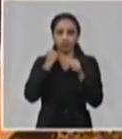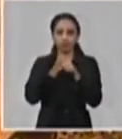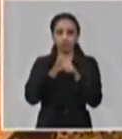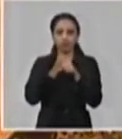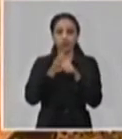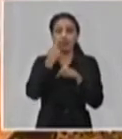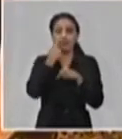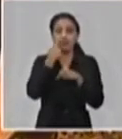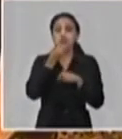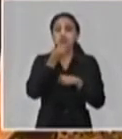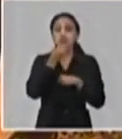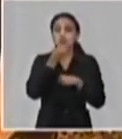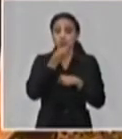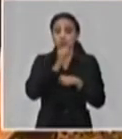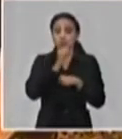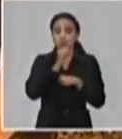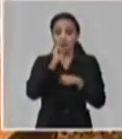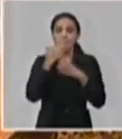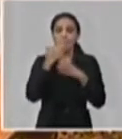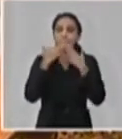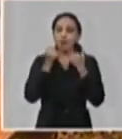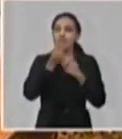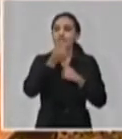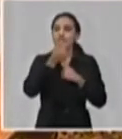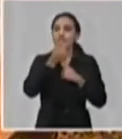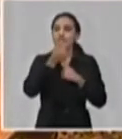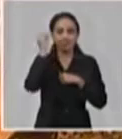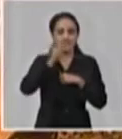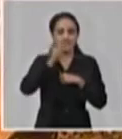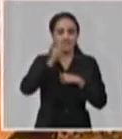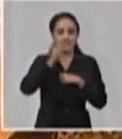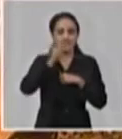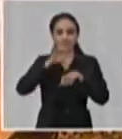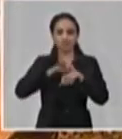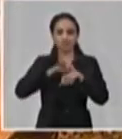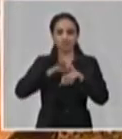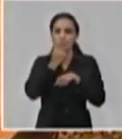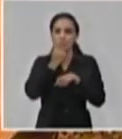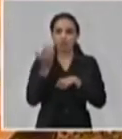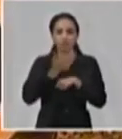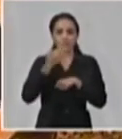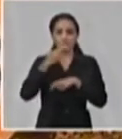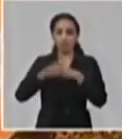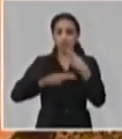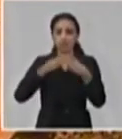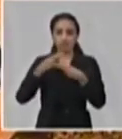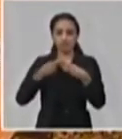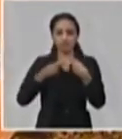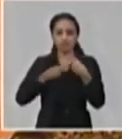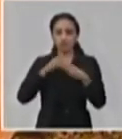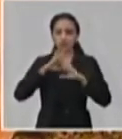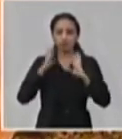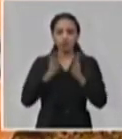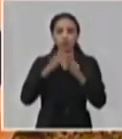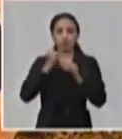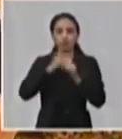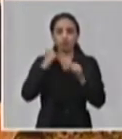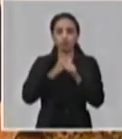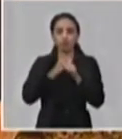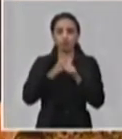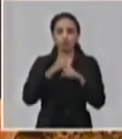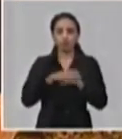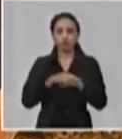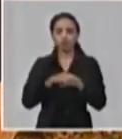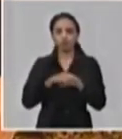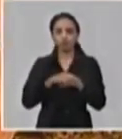acercamiento mayor al diagnóstico y una mayor rapidez y oportunidad para las acciones y así otras investigaciones. Por lo tanto, no se han quedado solo las mejores